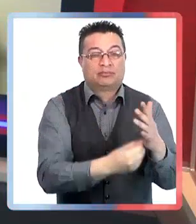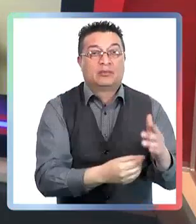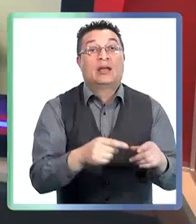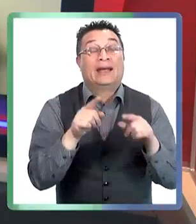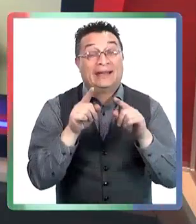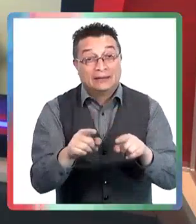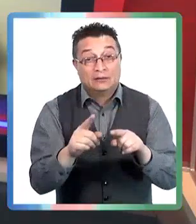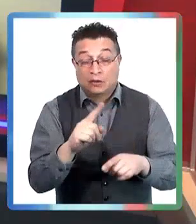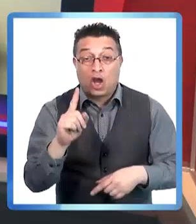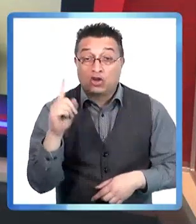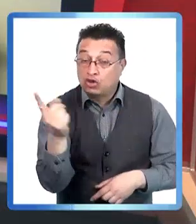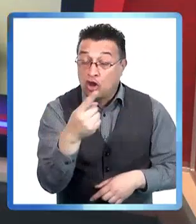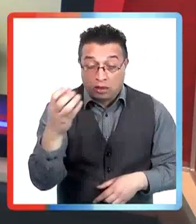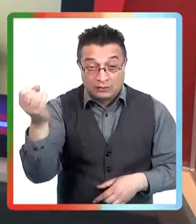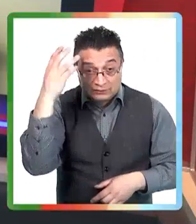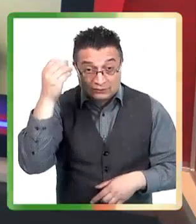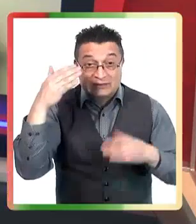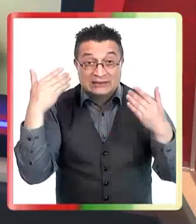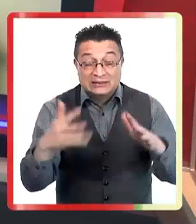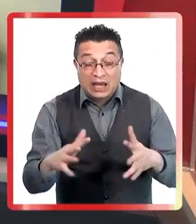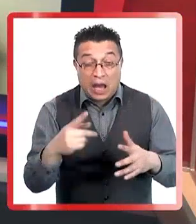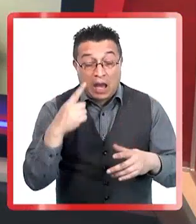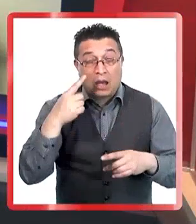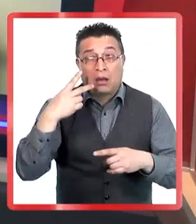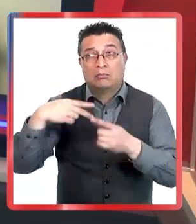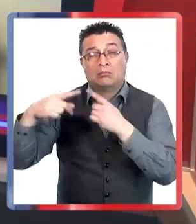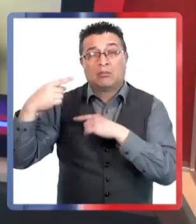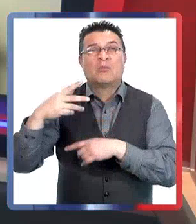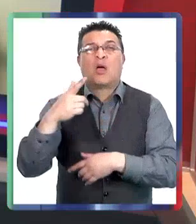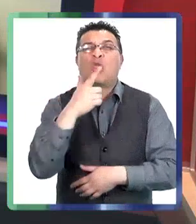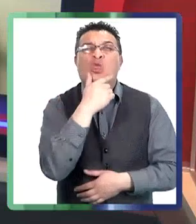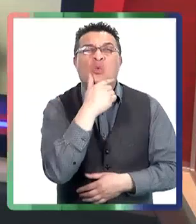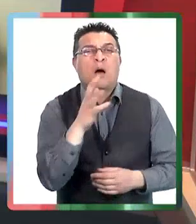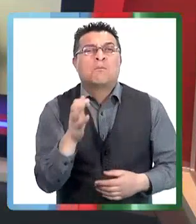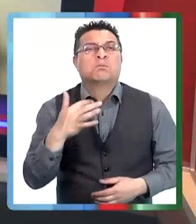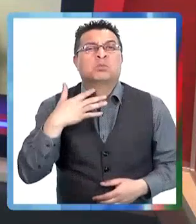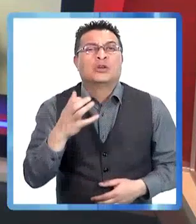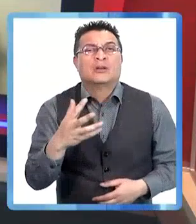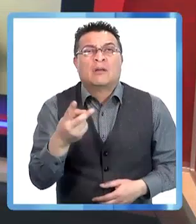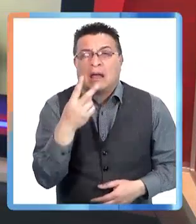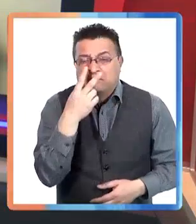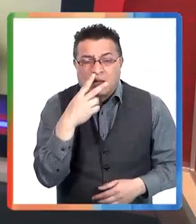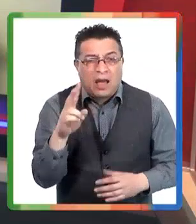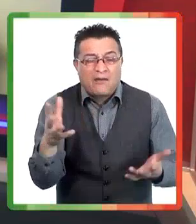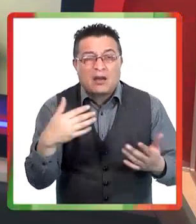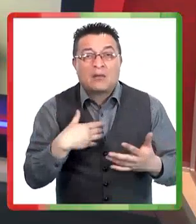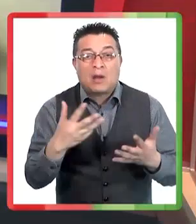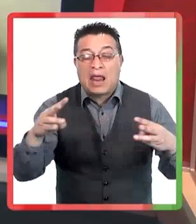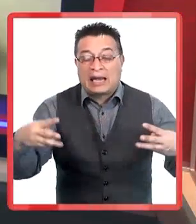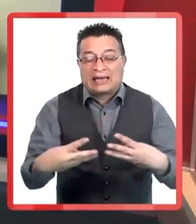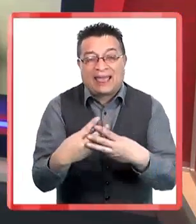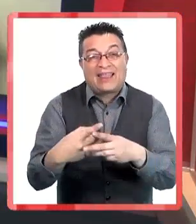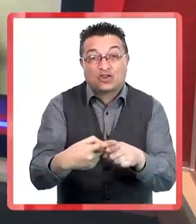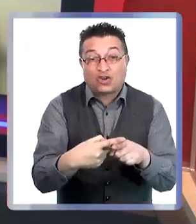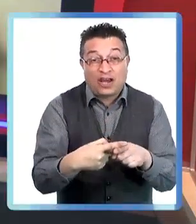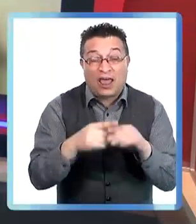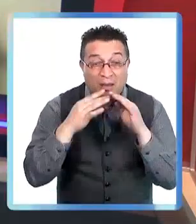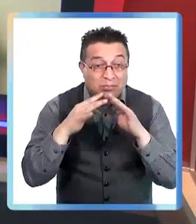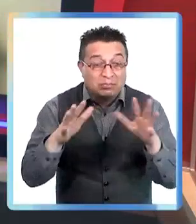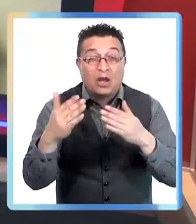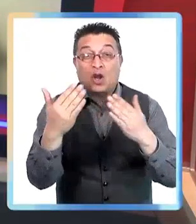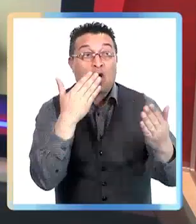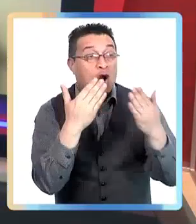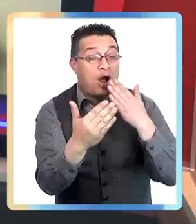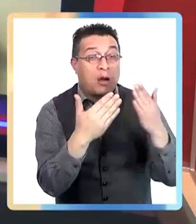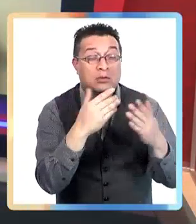las conversaciones entre gente que a lo mejor no está lo suficientemente informada y que a veces recurre a algo? Porque somos un país, doctor, y usted coincidirá